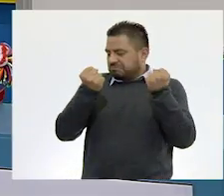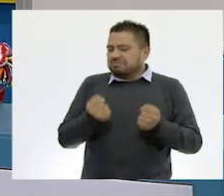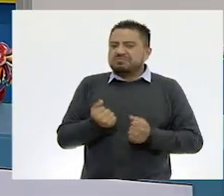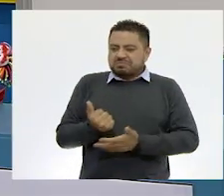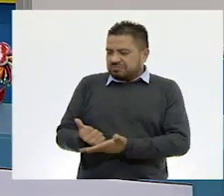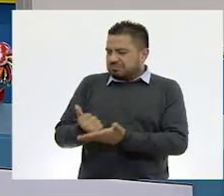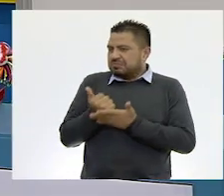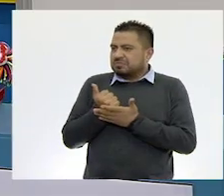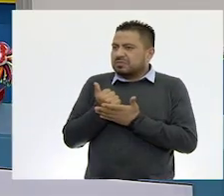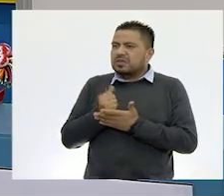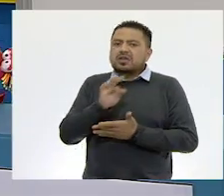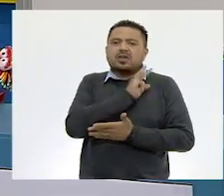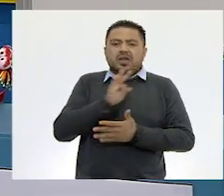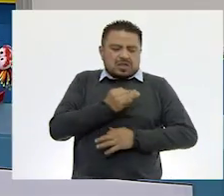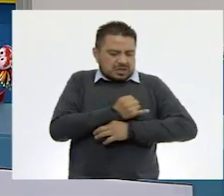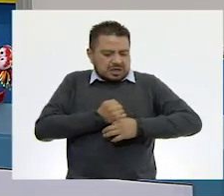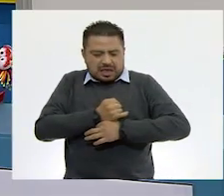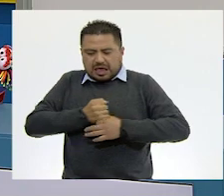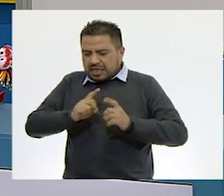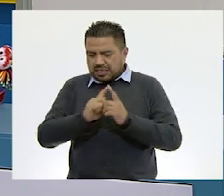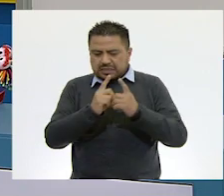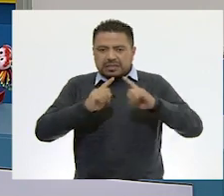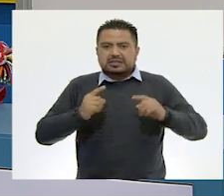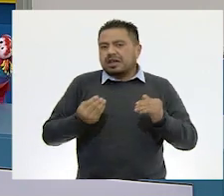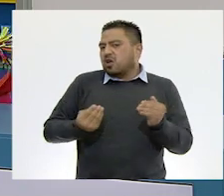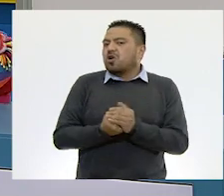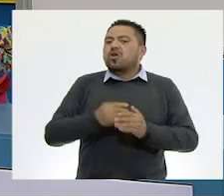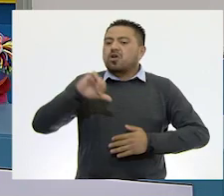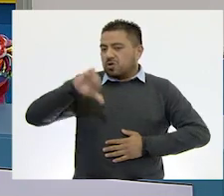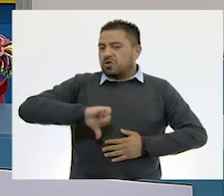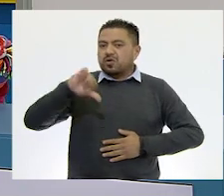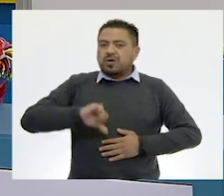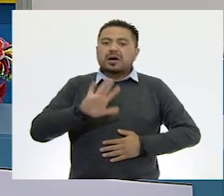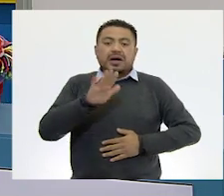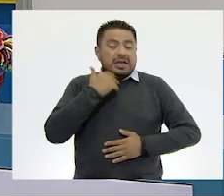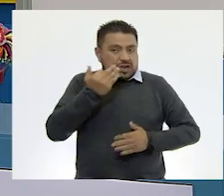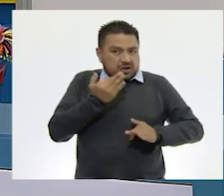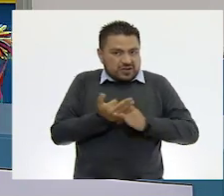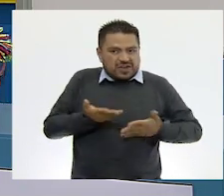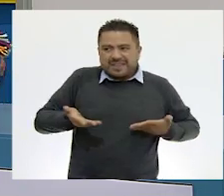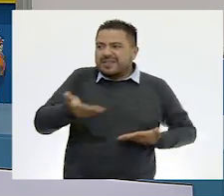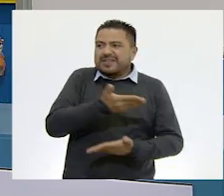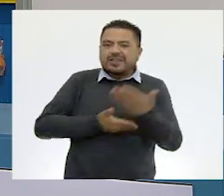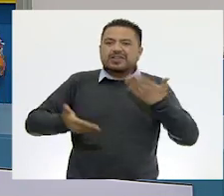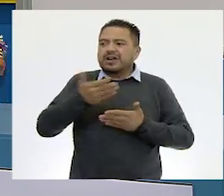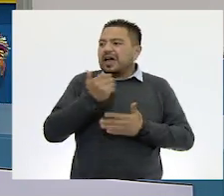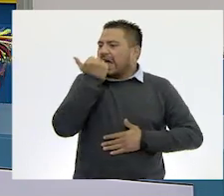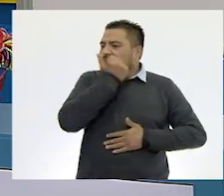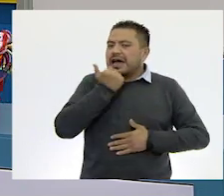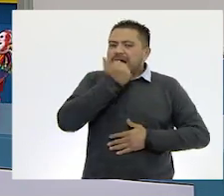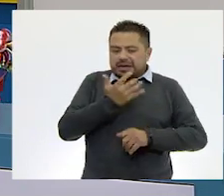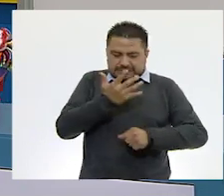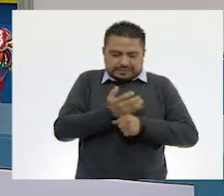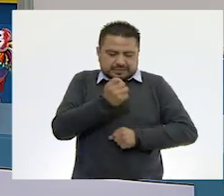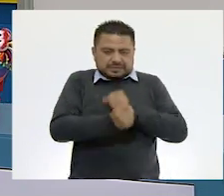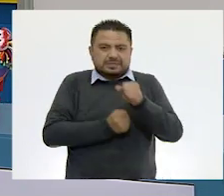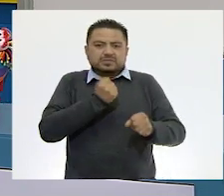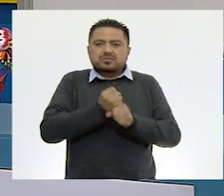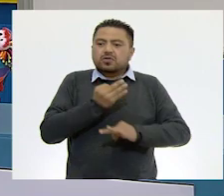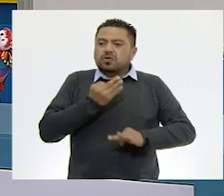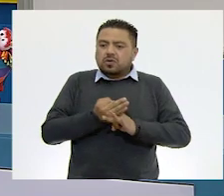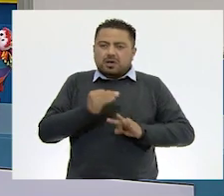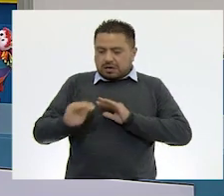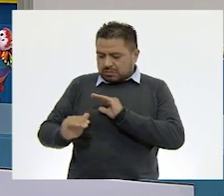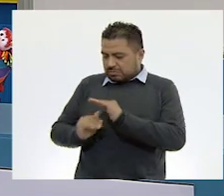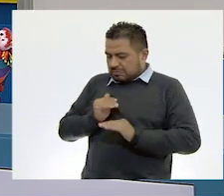ayudar para consultar algún dato en el desarrollo de la clase. Les quiero compartir que un estudiante de quinto grado nos hizo